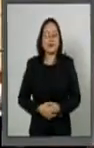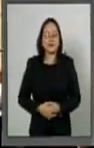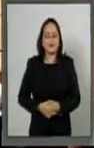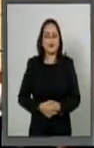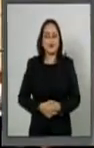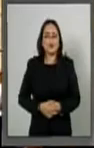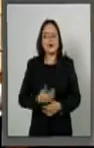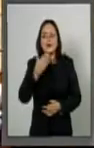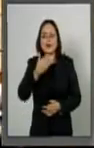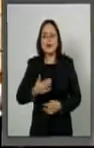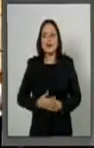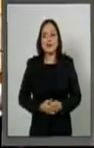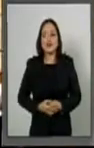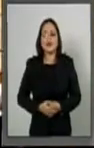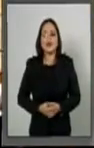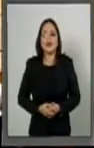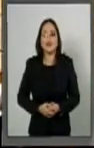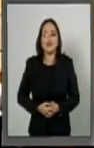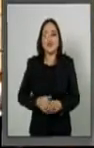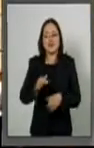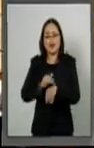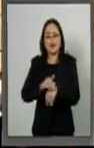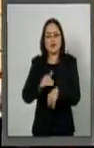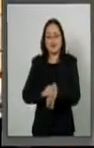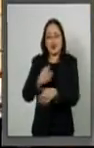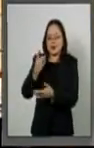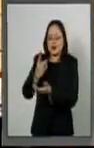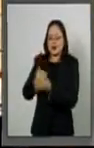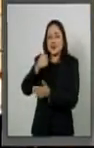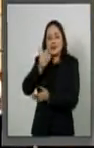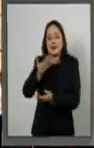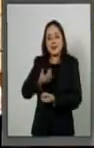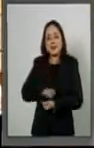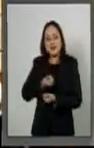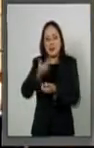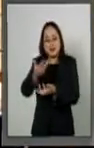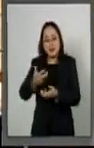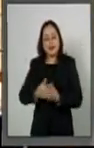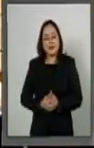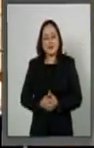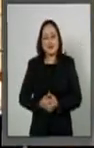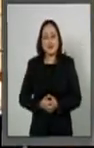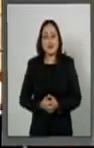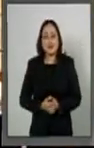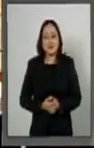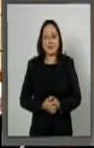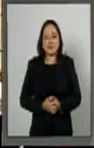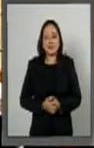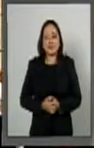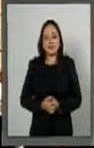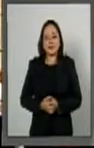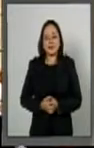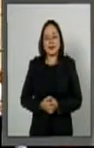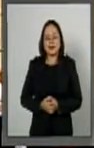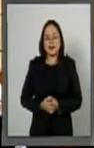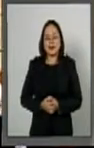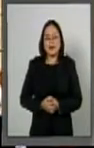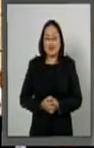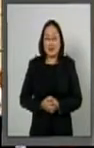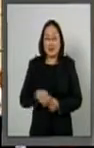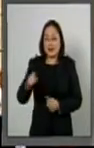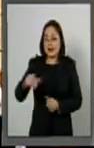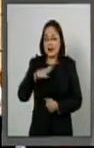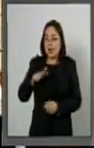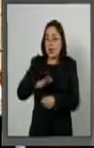Bueno, amigo, solamente quiero decirte que llenaste un lugar